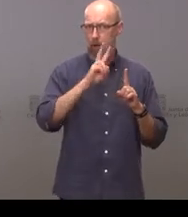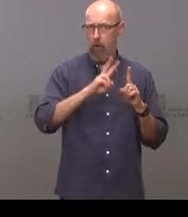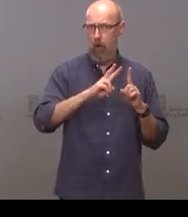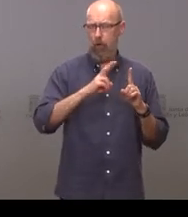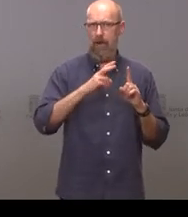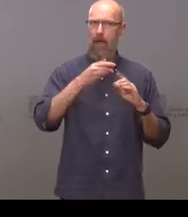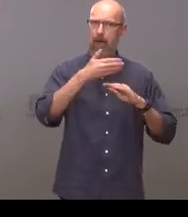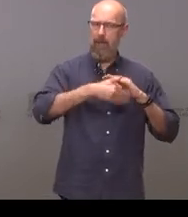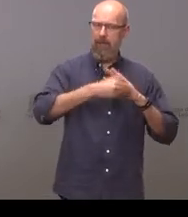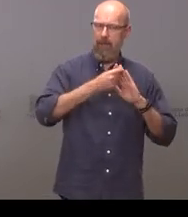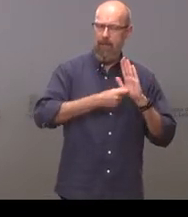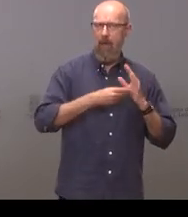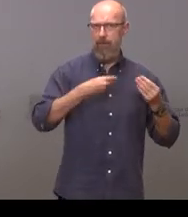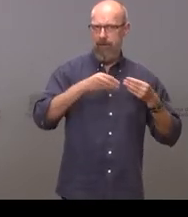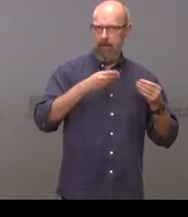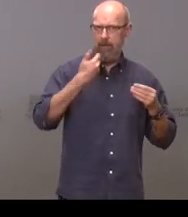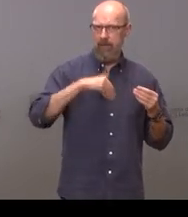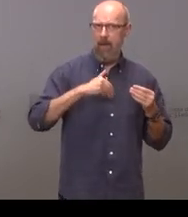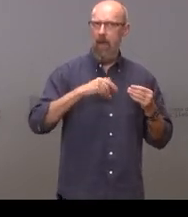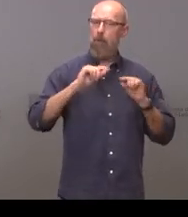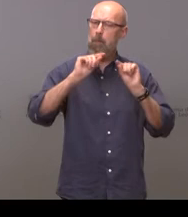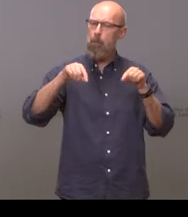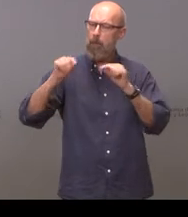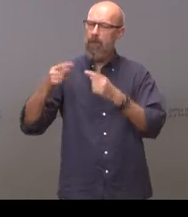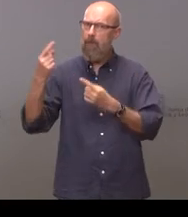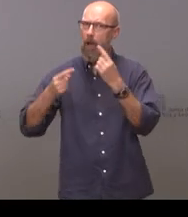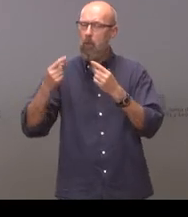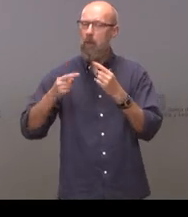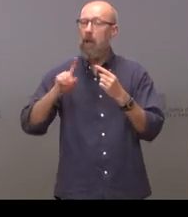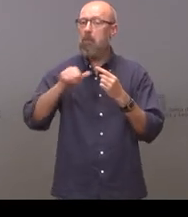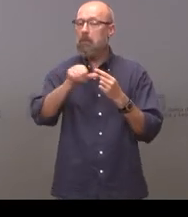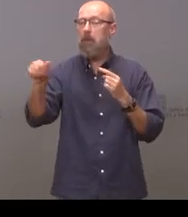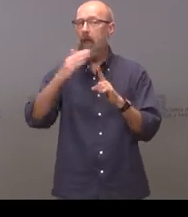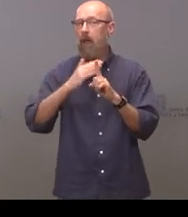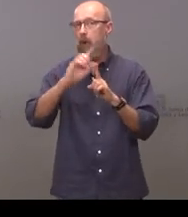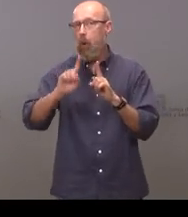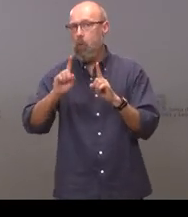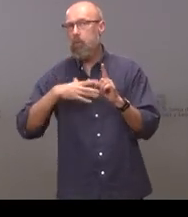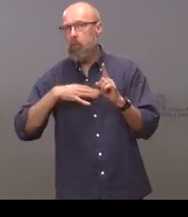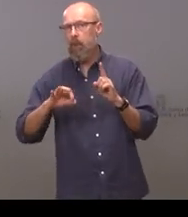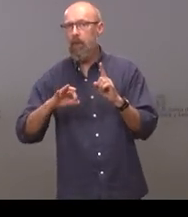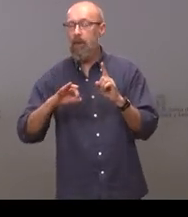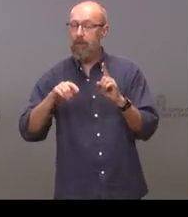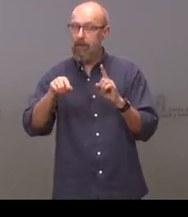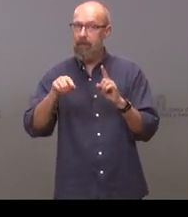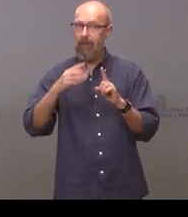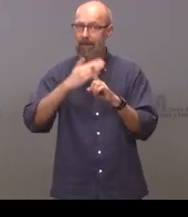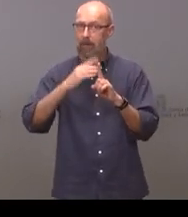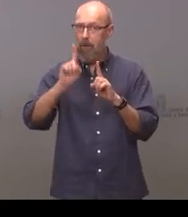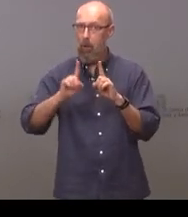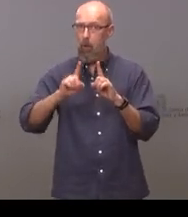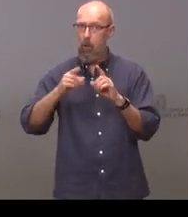medidas y algunas provincias están a punto de entrar en nivel 1 la próxima semana también se van a relajar esas medidas de nivel 1